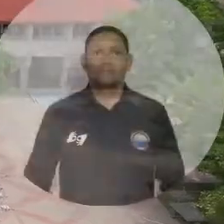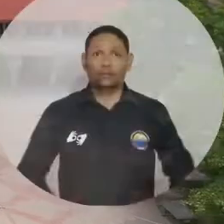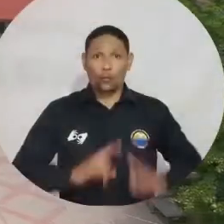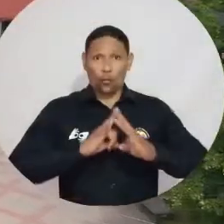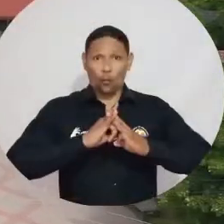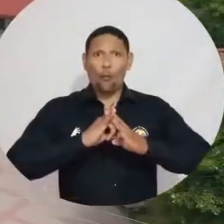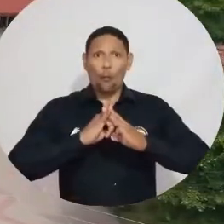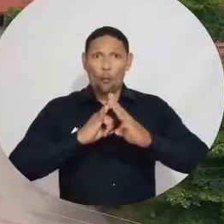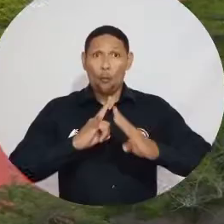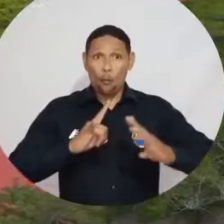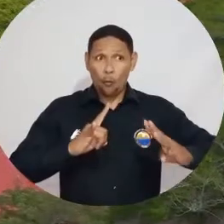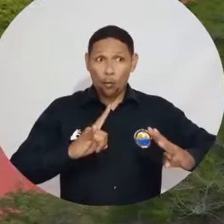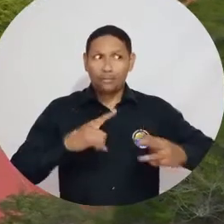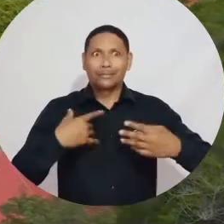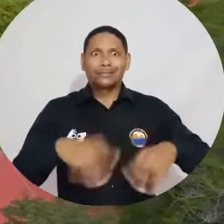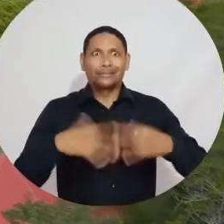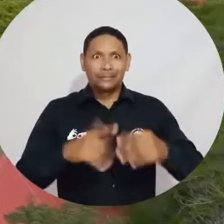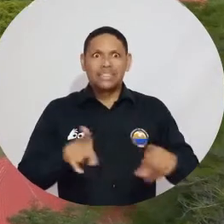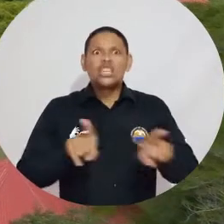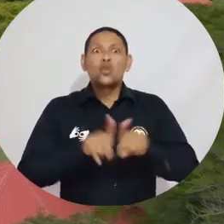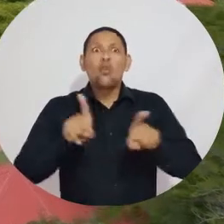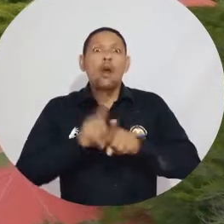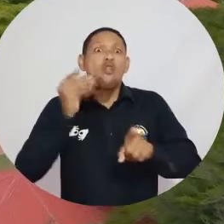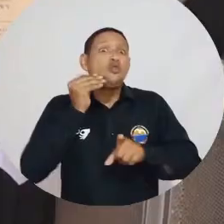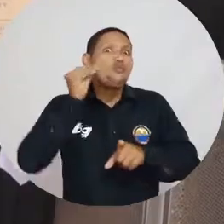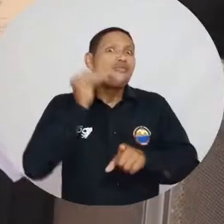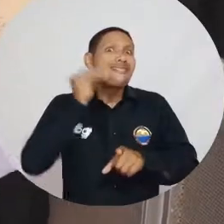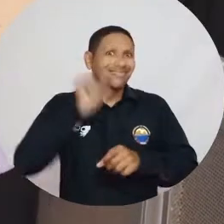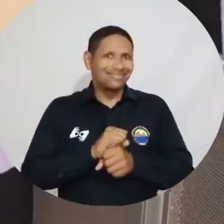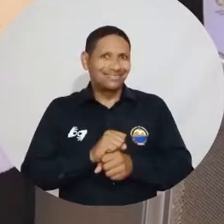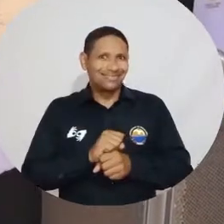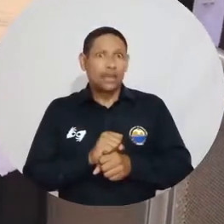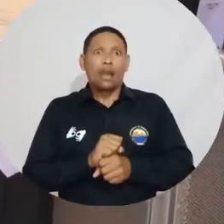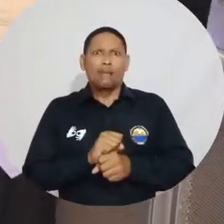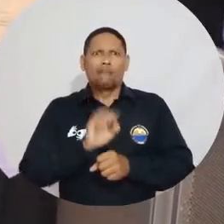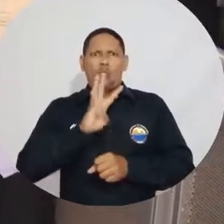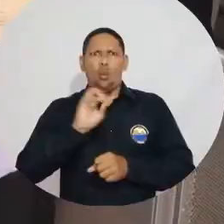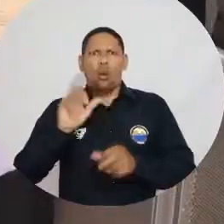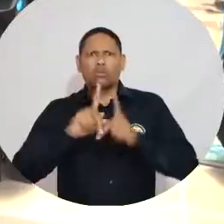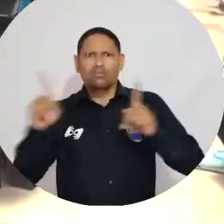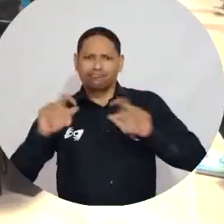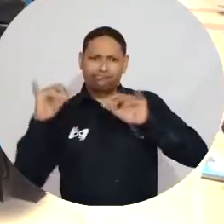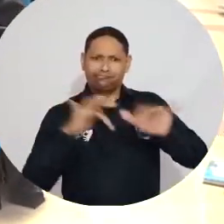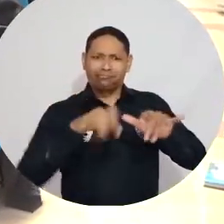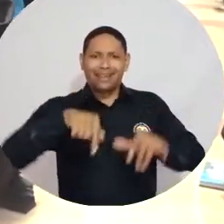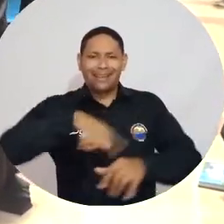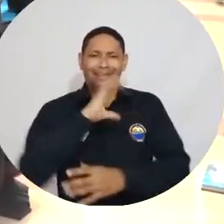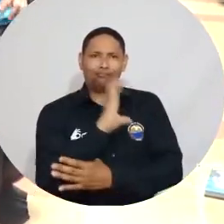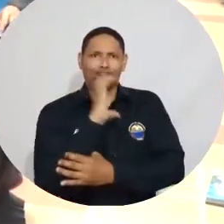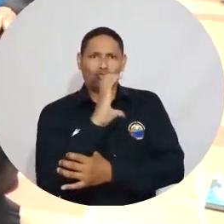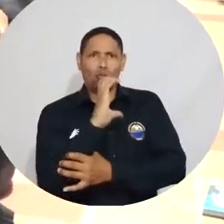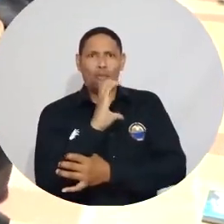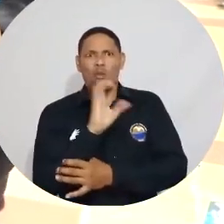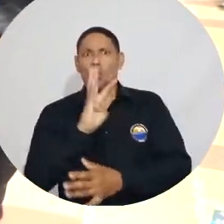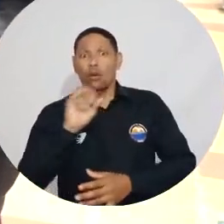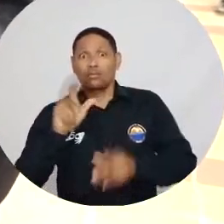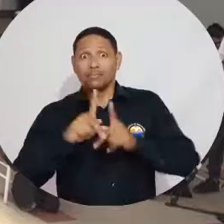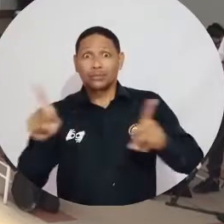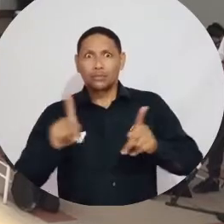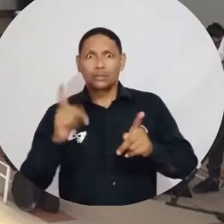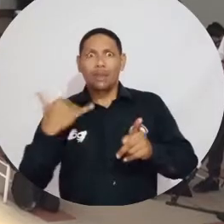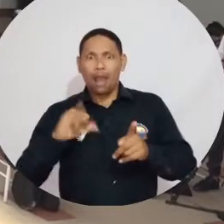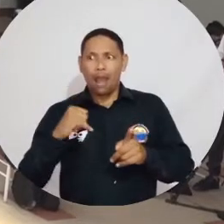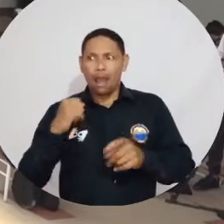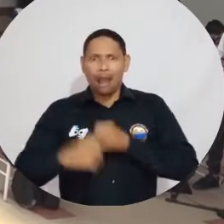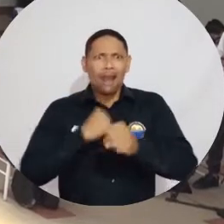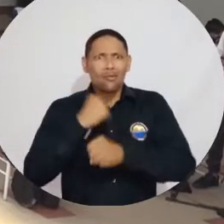La Universidad del Magdalena se convirtió en el segundo hogar de más de 400 personas de 45 ciudades y municipios de Colombia que tras años de estudio